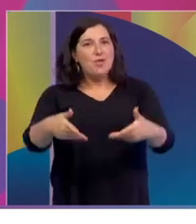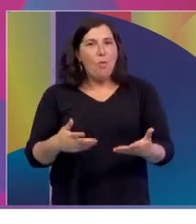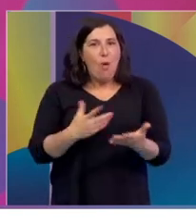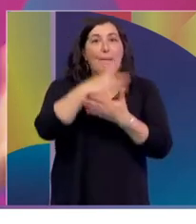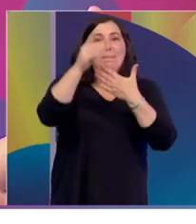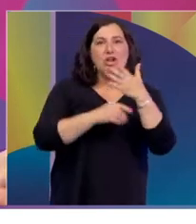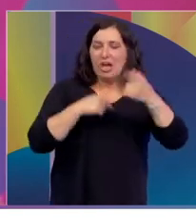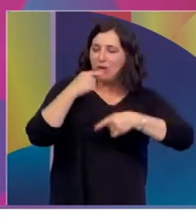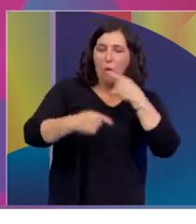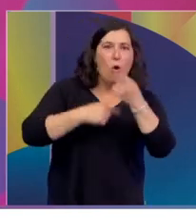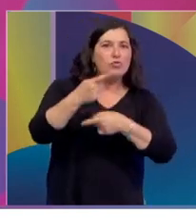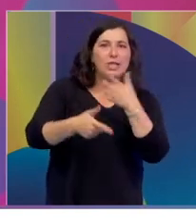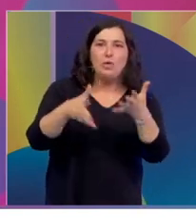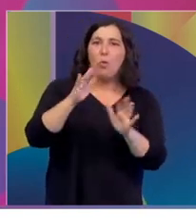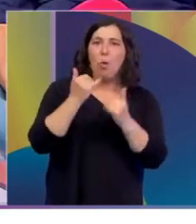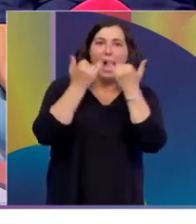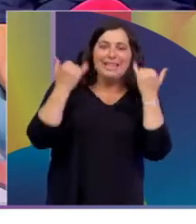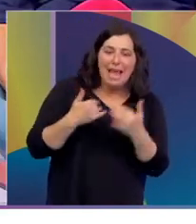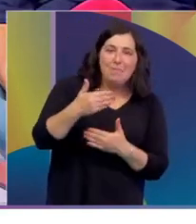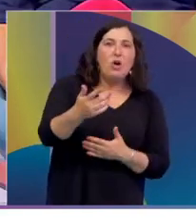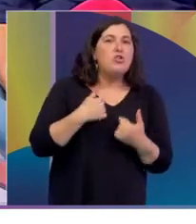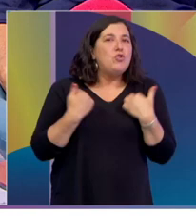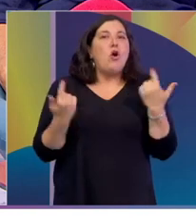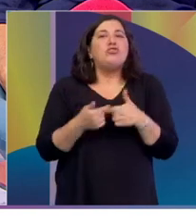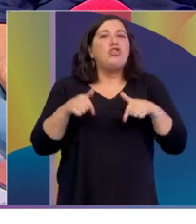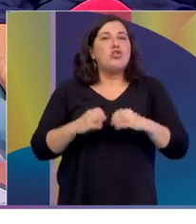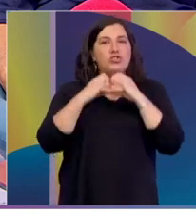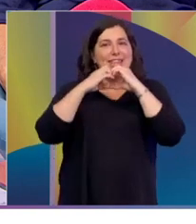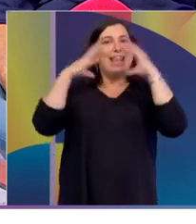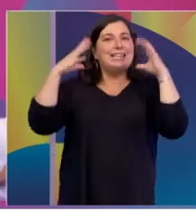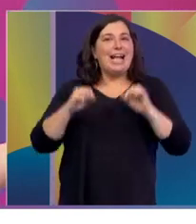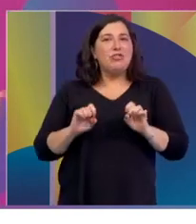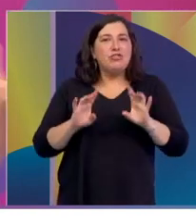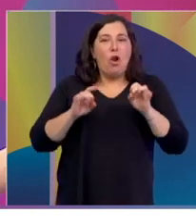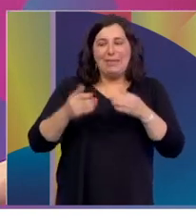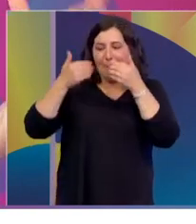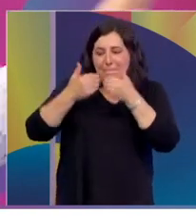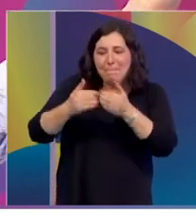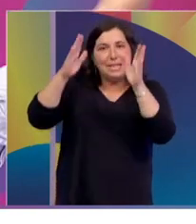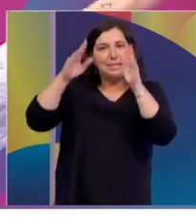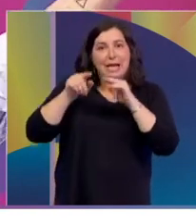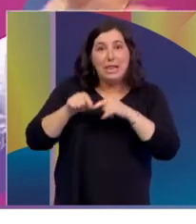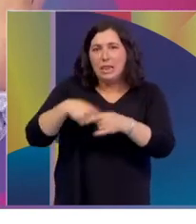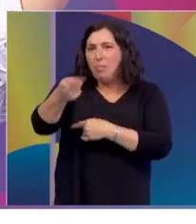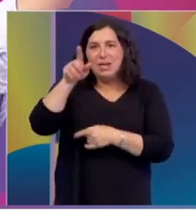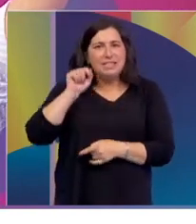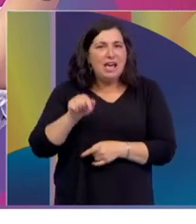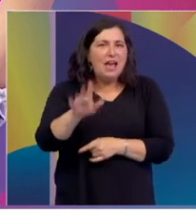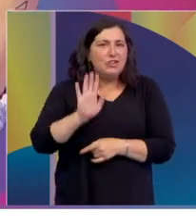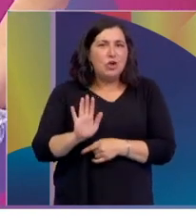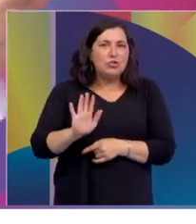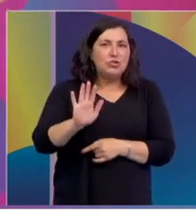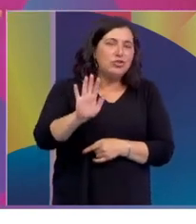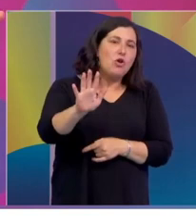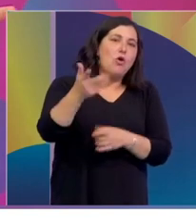difícil. Yo siempre les digo destacados, nosotros lo único que hacemos es prender la luz. Son ellos los que hacen cosas al fin antes y son ellos los que después cuando esa luz se va